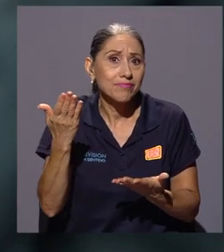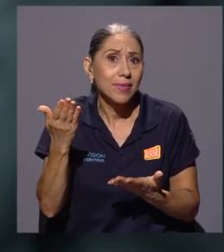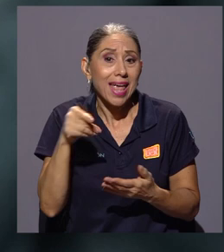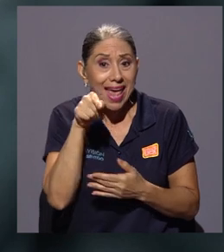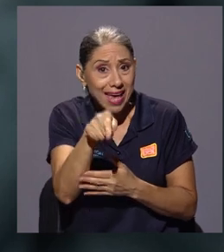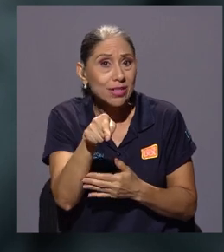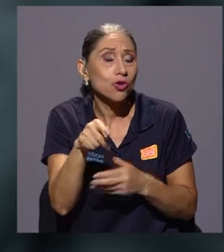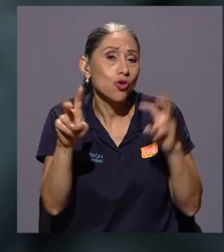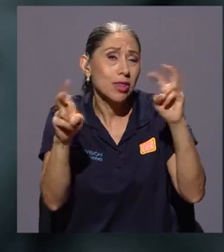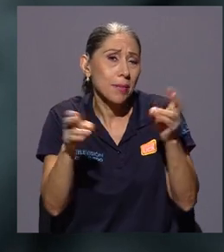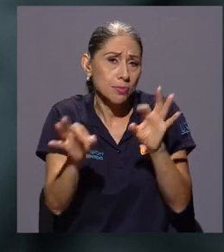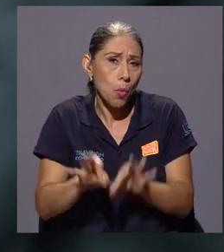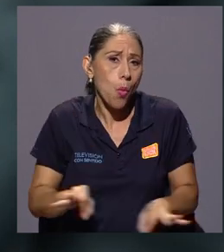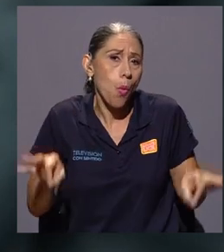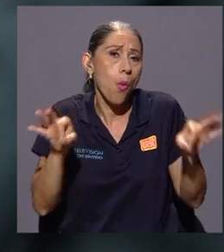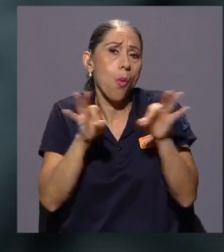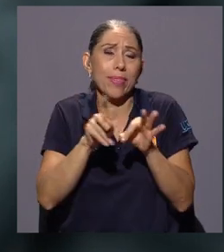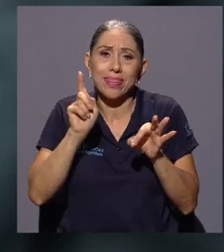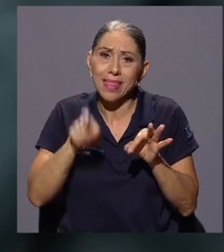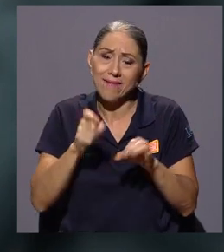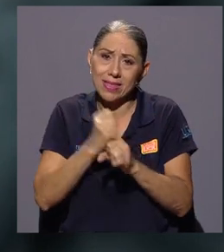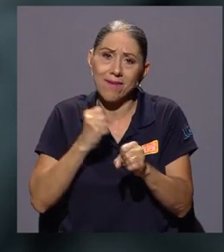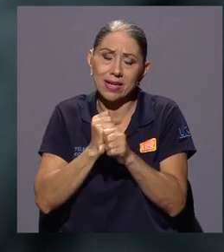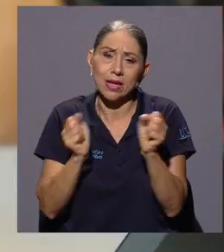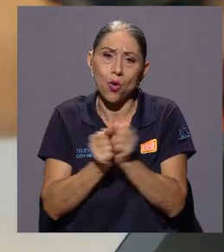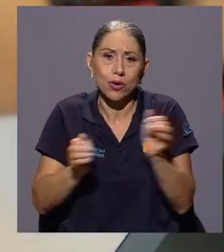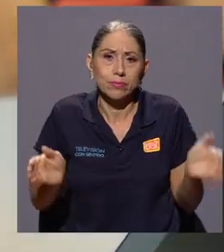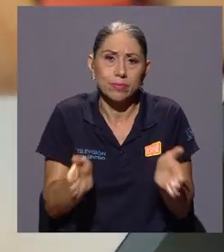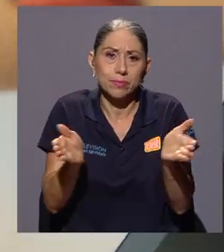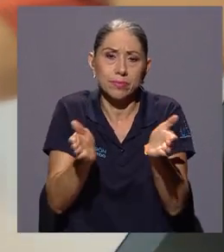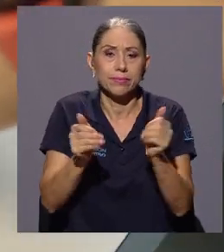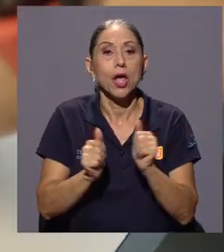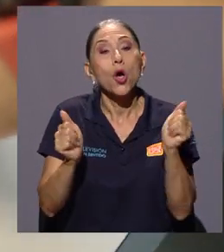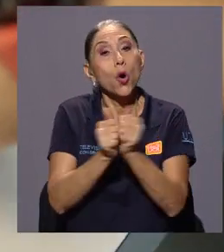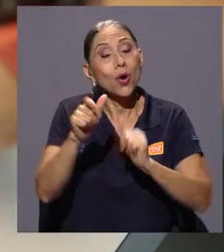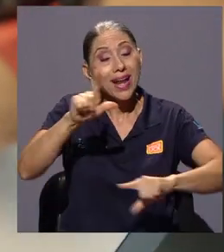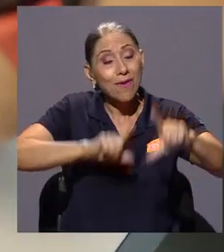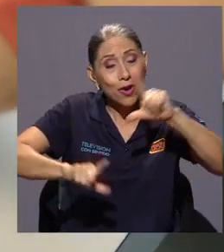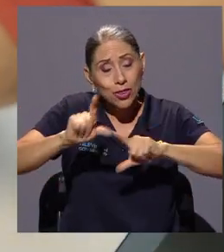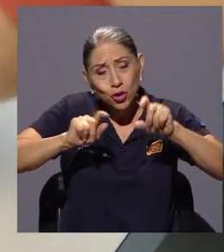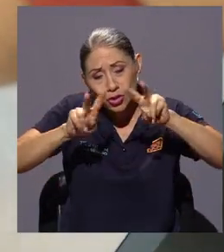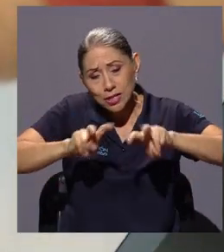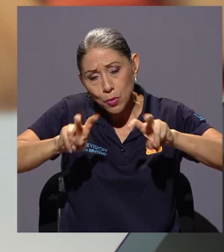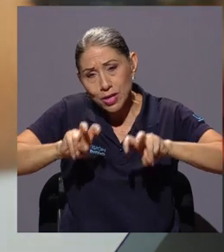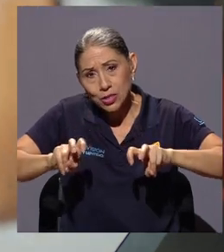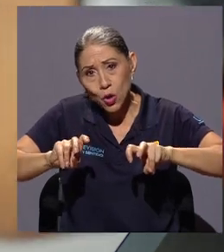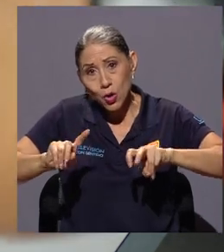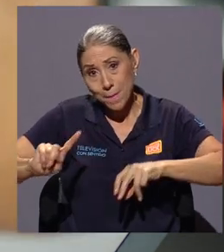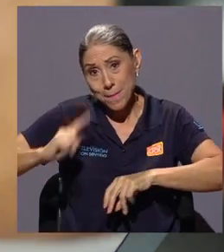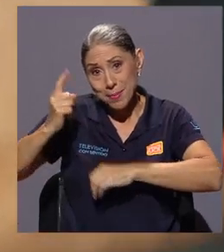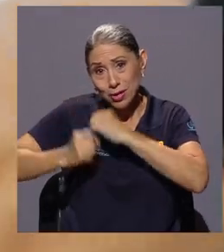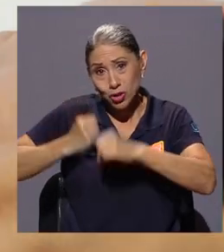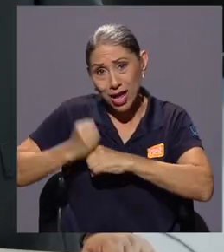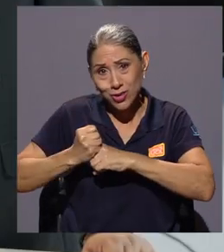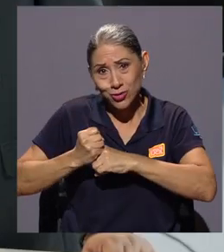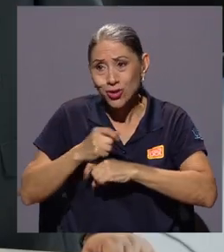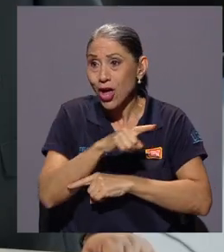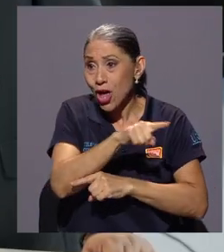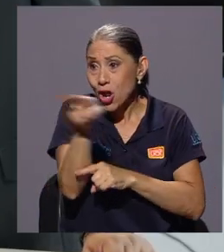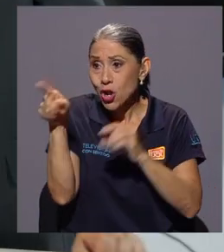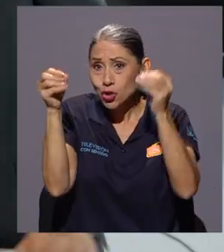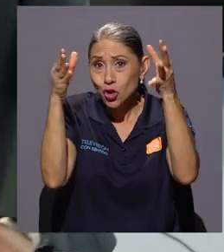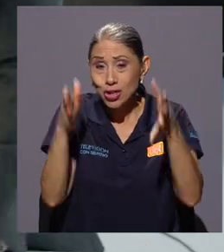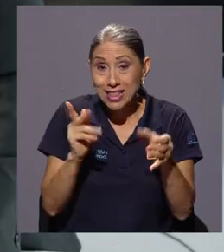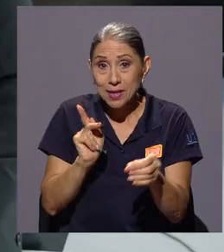relevante y algo que se tiene que trabajar de una manera que los estimule. A través de laboratorios de exploración realizados durante los primeros años, los